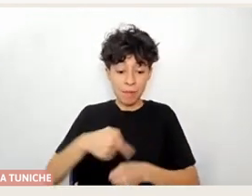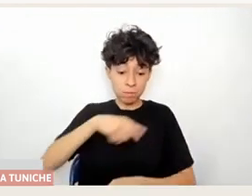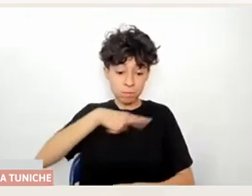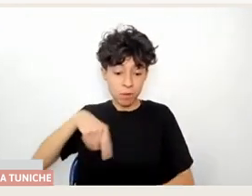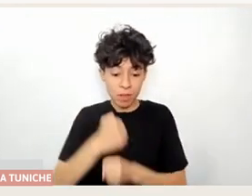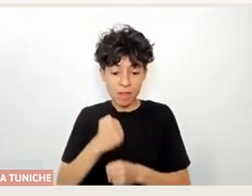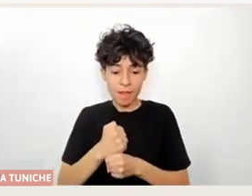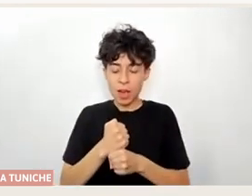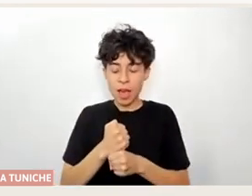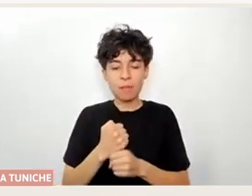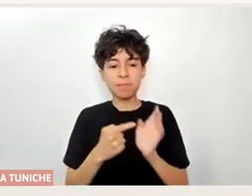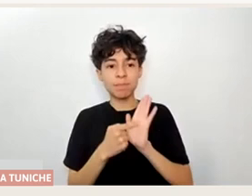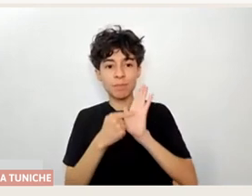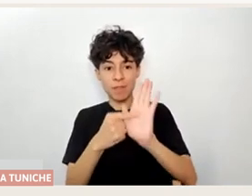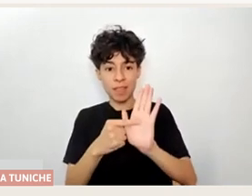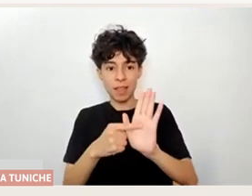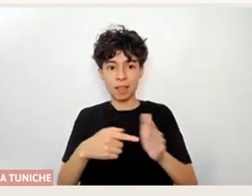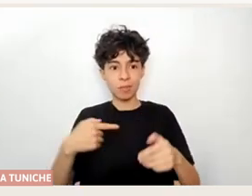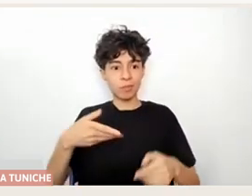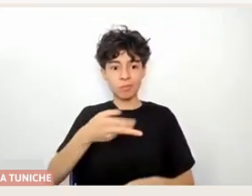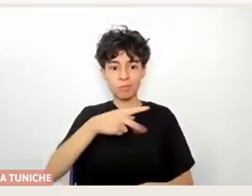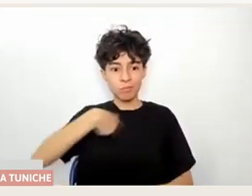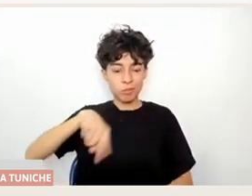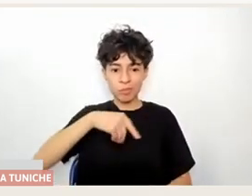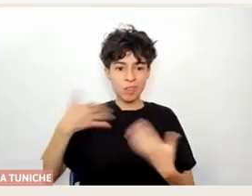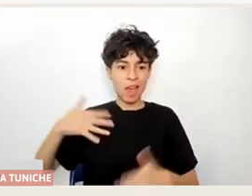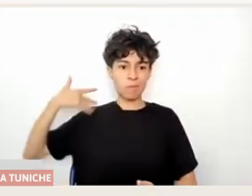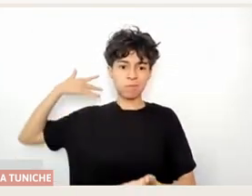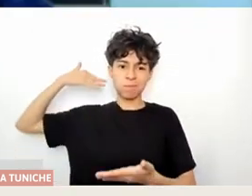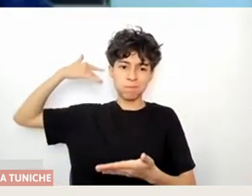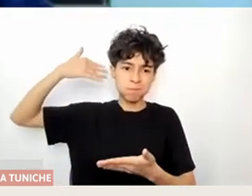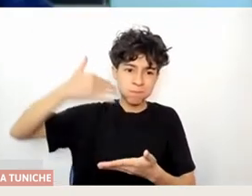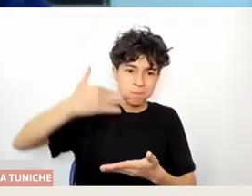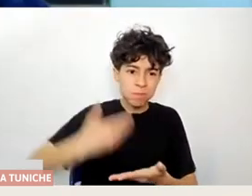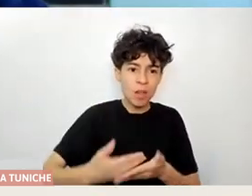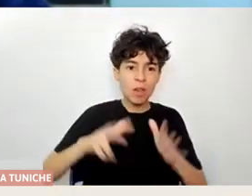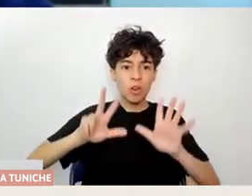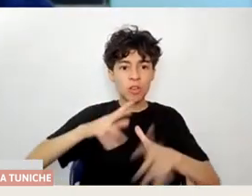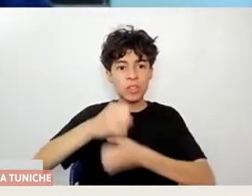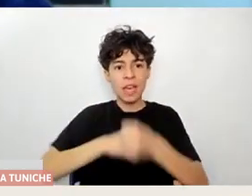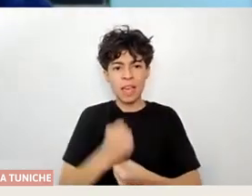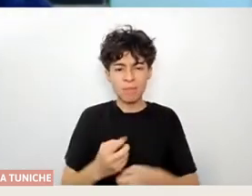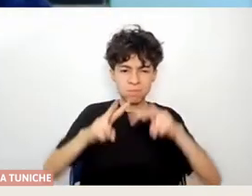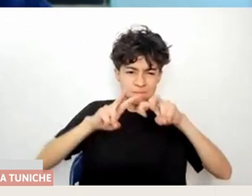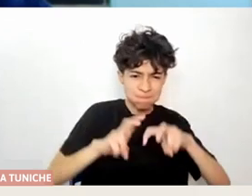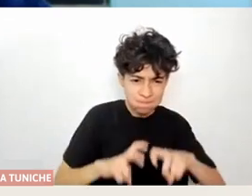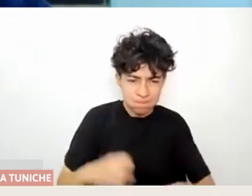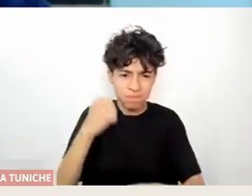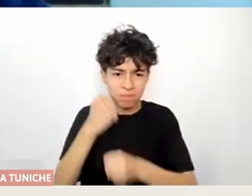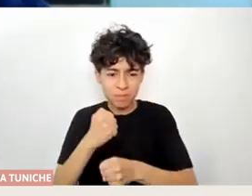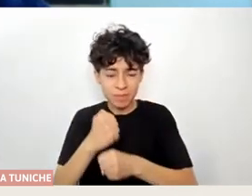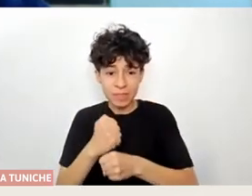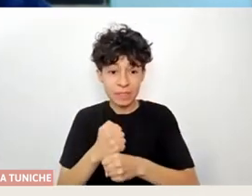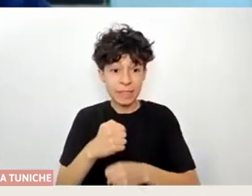una trayectoria de ocho años de investigación y de hacer. Entonces creemos súper importante decir que esto nace de la